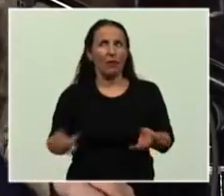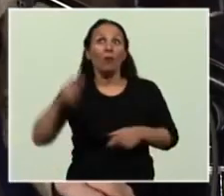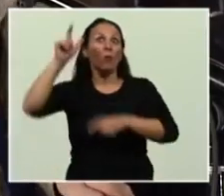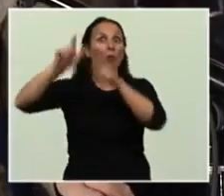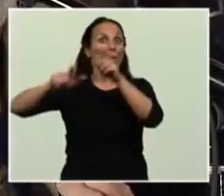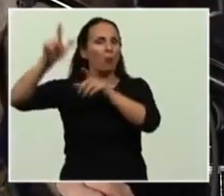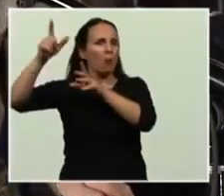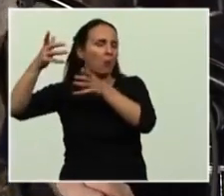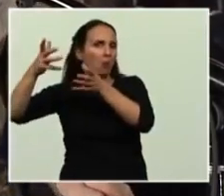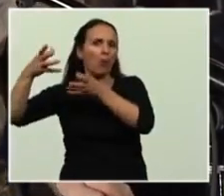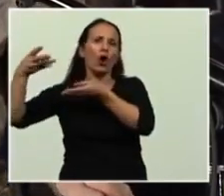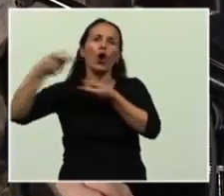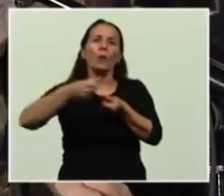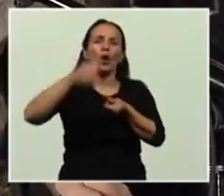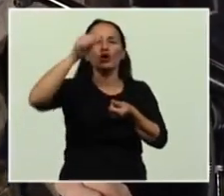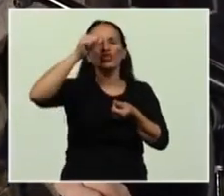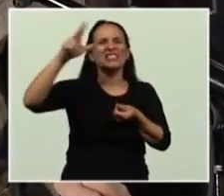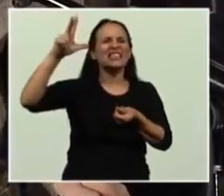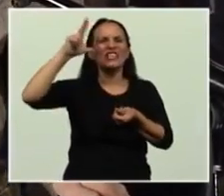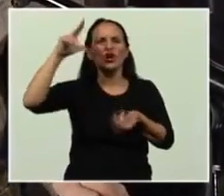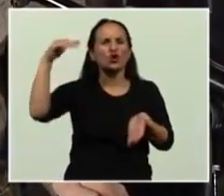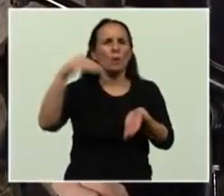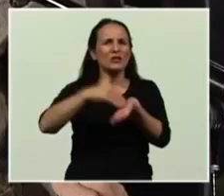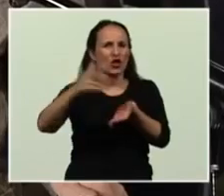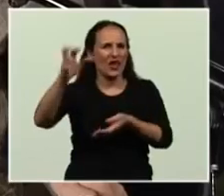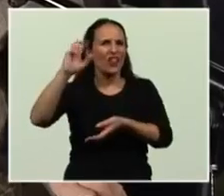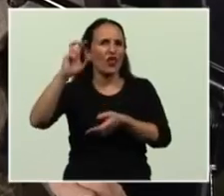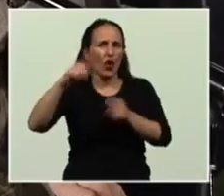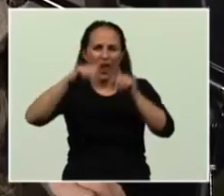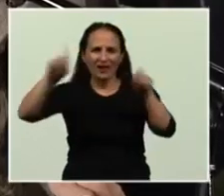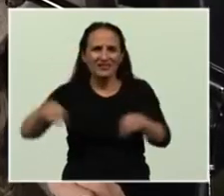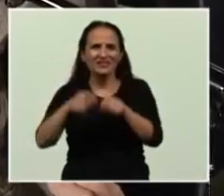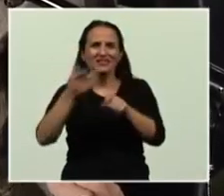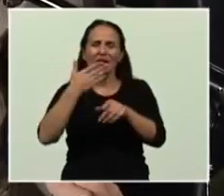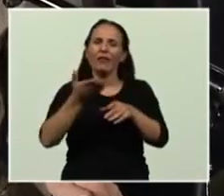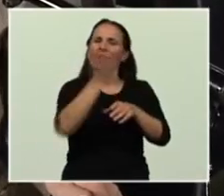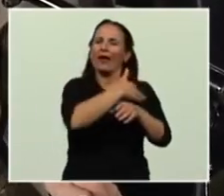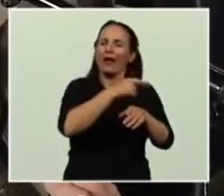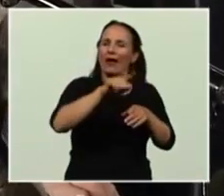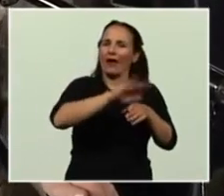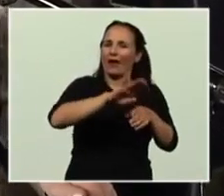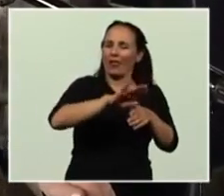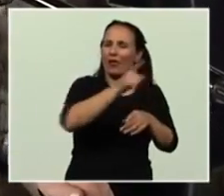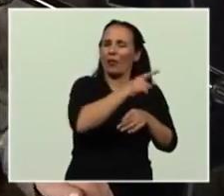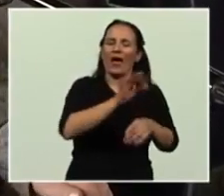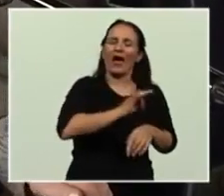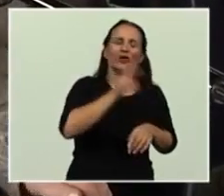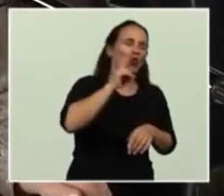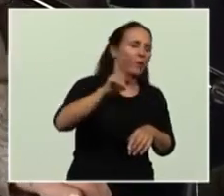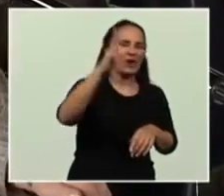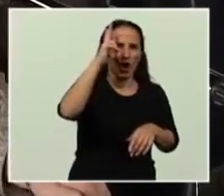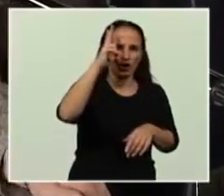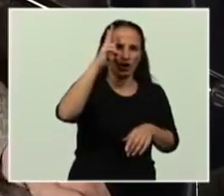comprado a 68 millones de dólares, títulos defaulteados, en el año 2008,